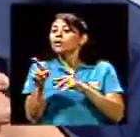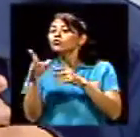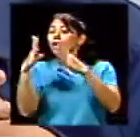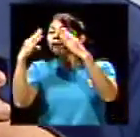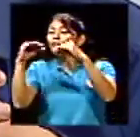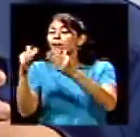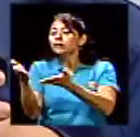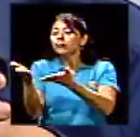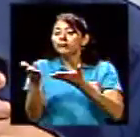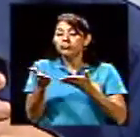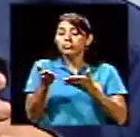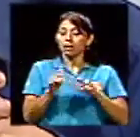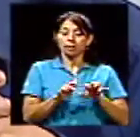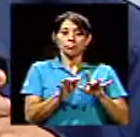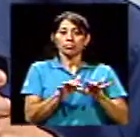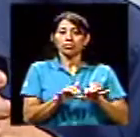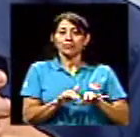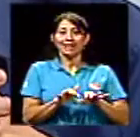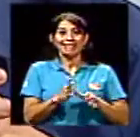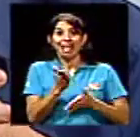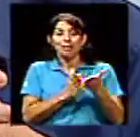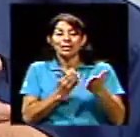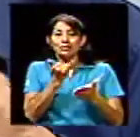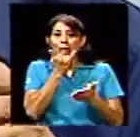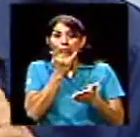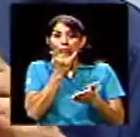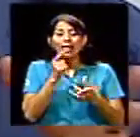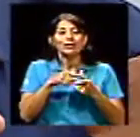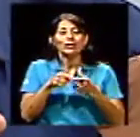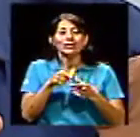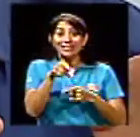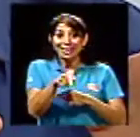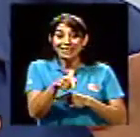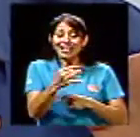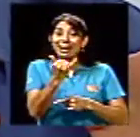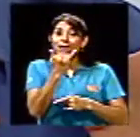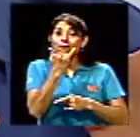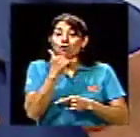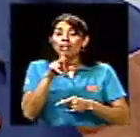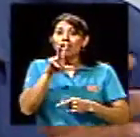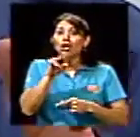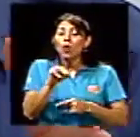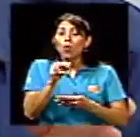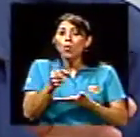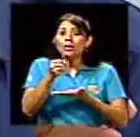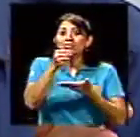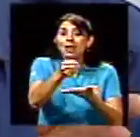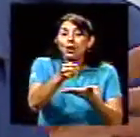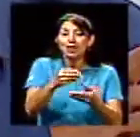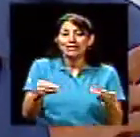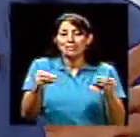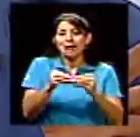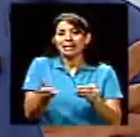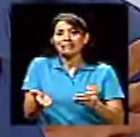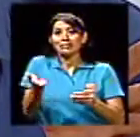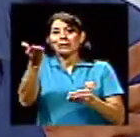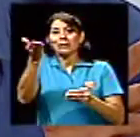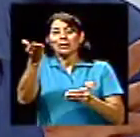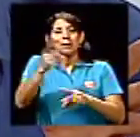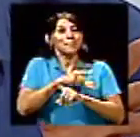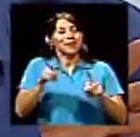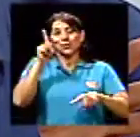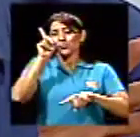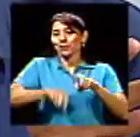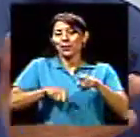sabe, por los estudios que se han hecho, que el error de no muestreo es mayor que el error de muestreo. Sin embargo, es imposible medirlo.